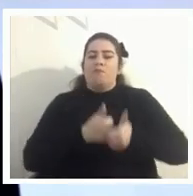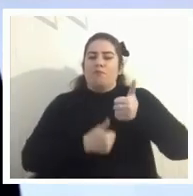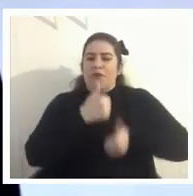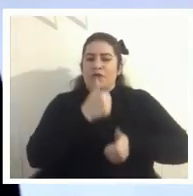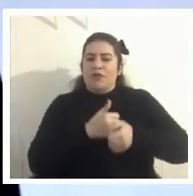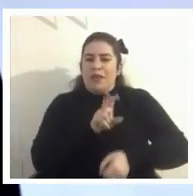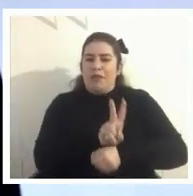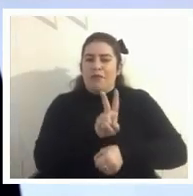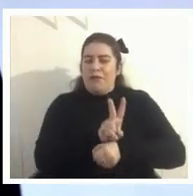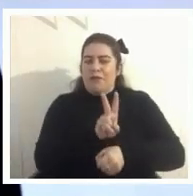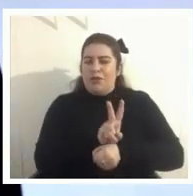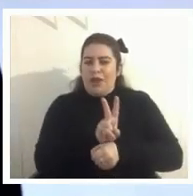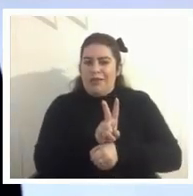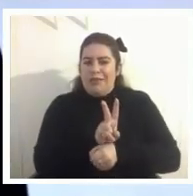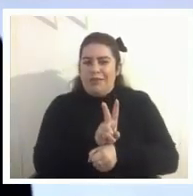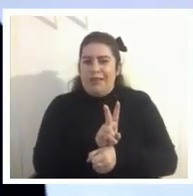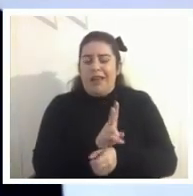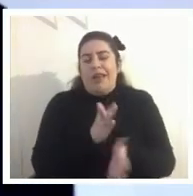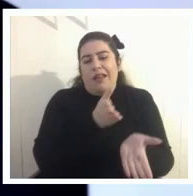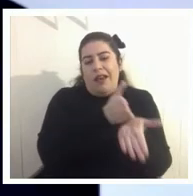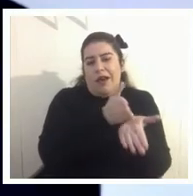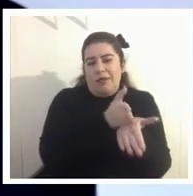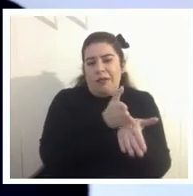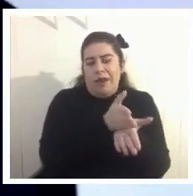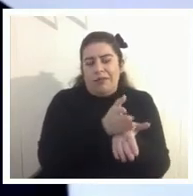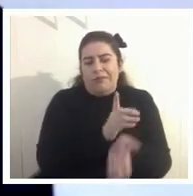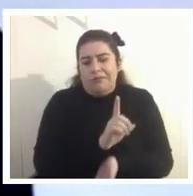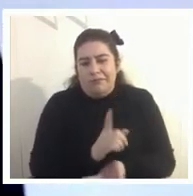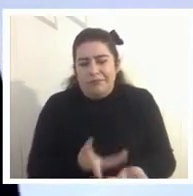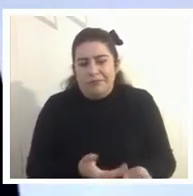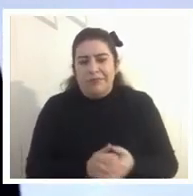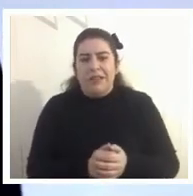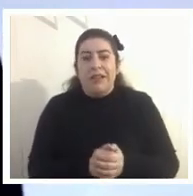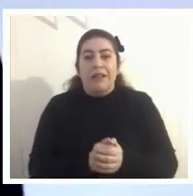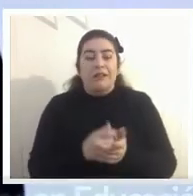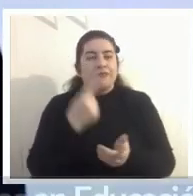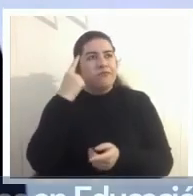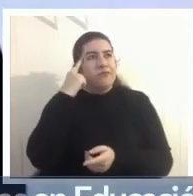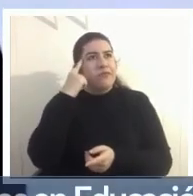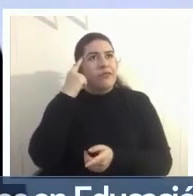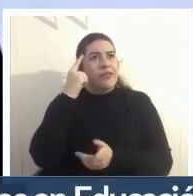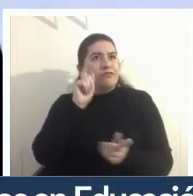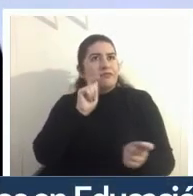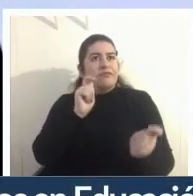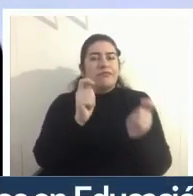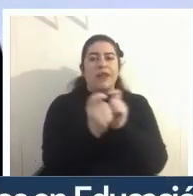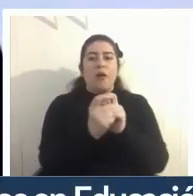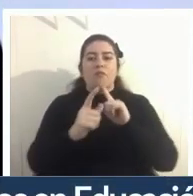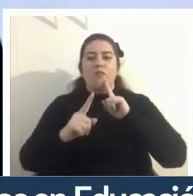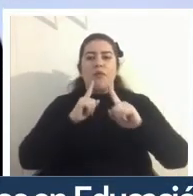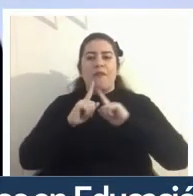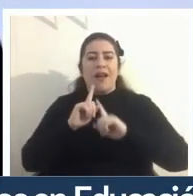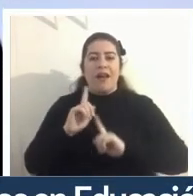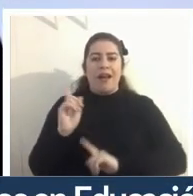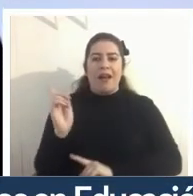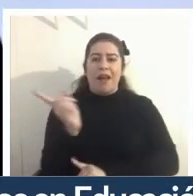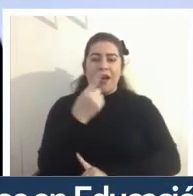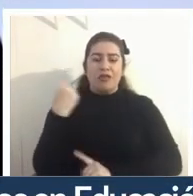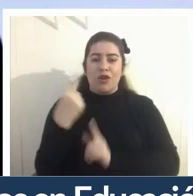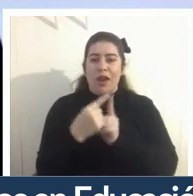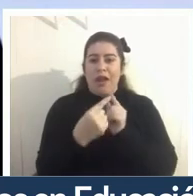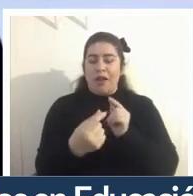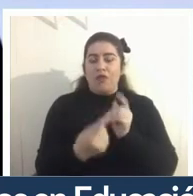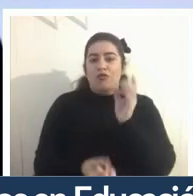de las escuelas y la invitación a reimaginar las pruebas nacionales en este nuevo